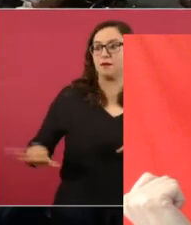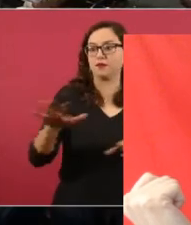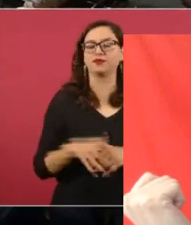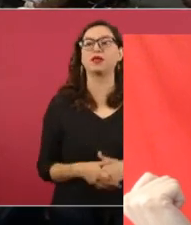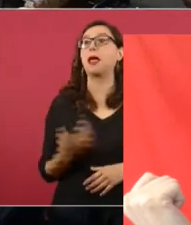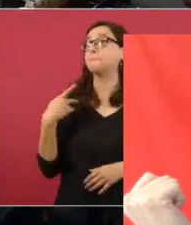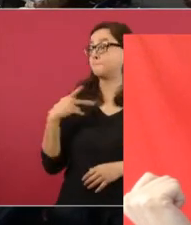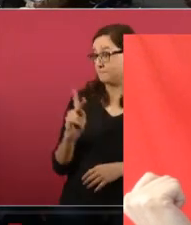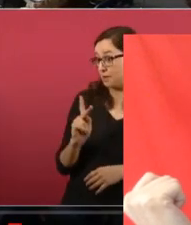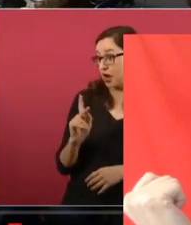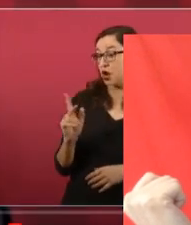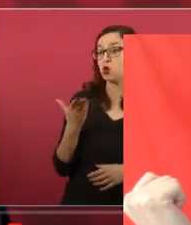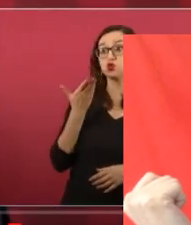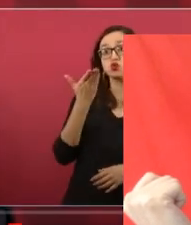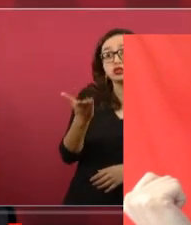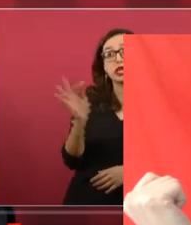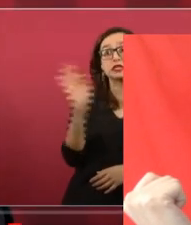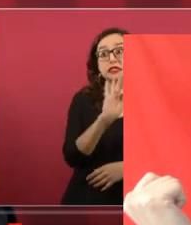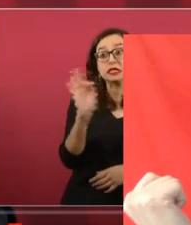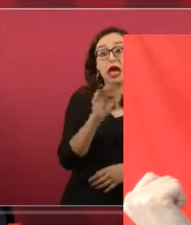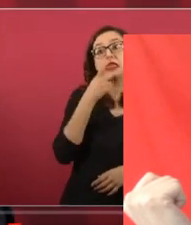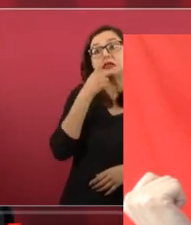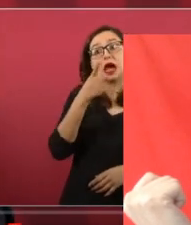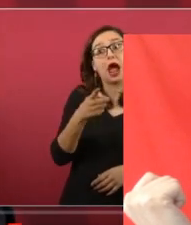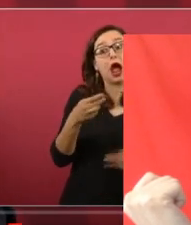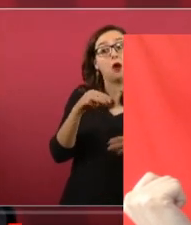un buen candidato de Morena? No, voy a decirlo.